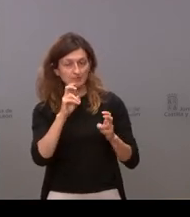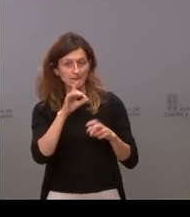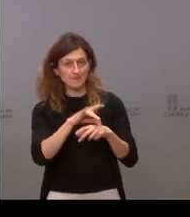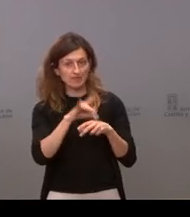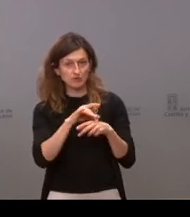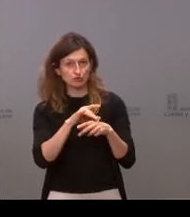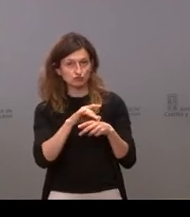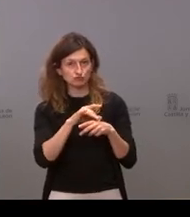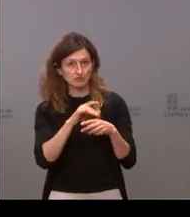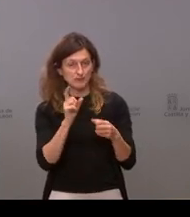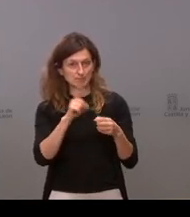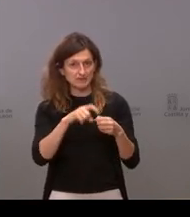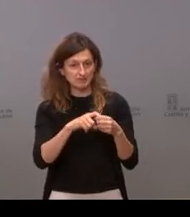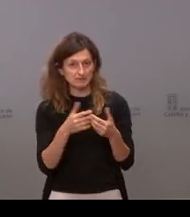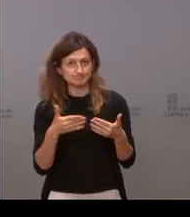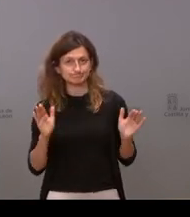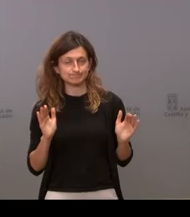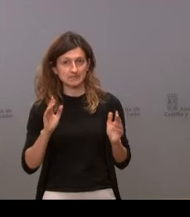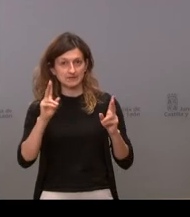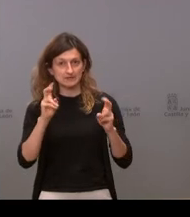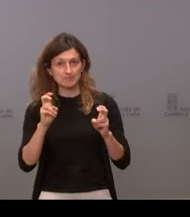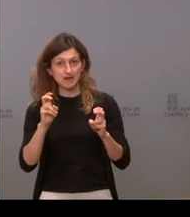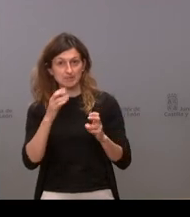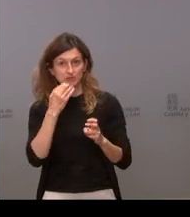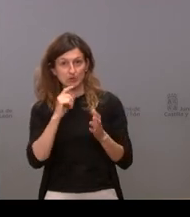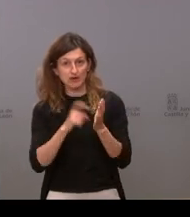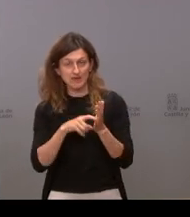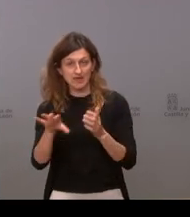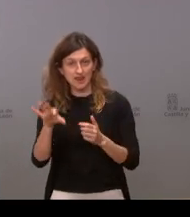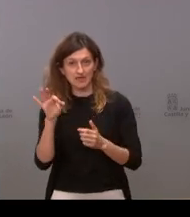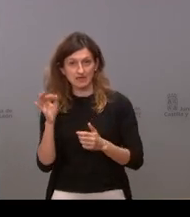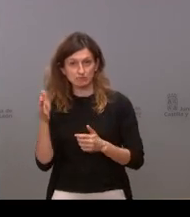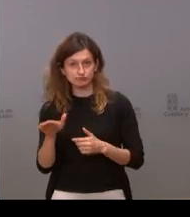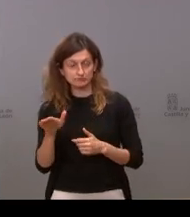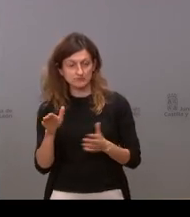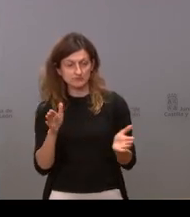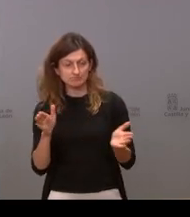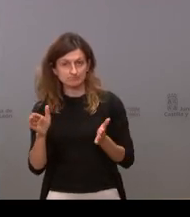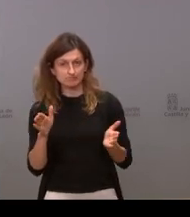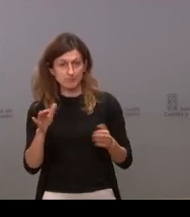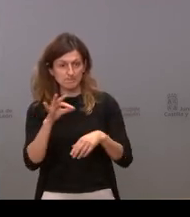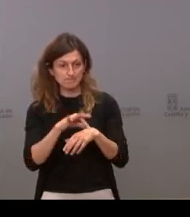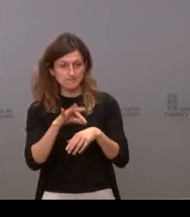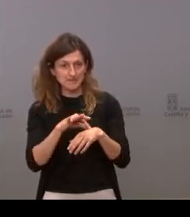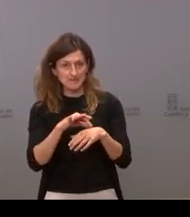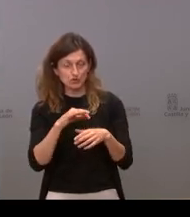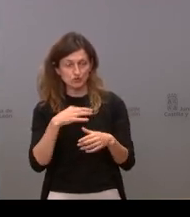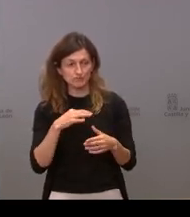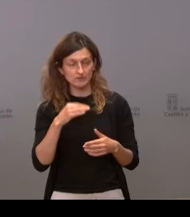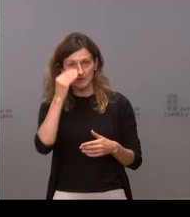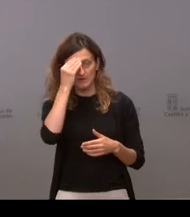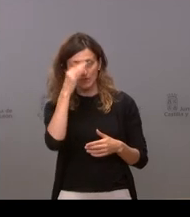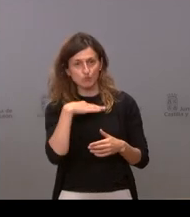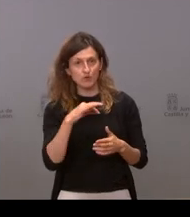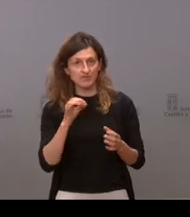conciencia con respecto a la eutanasia que se acerque al 100% de los médicos y si están barajando con esa